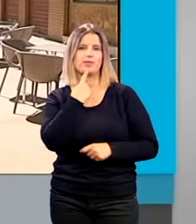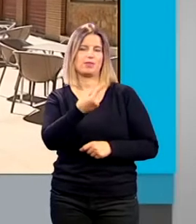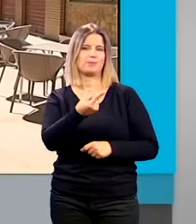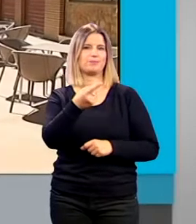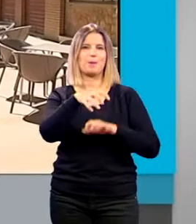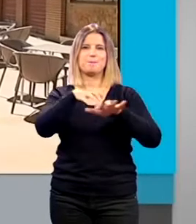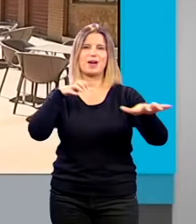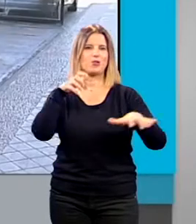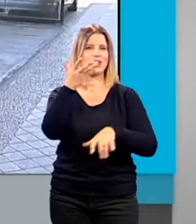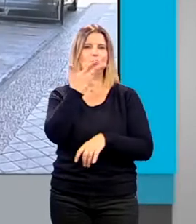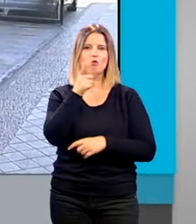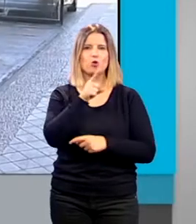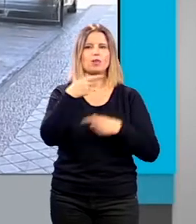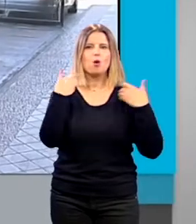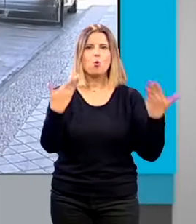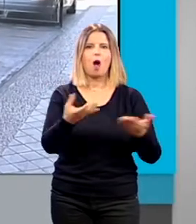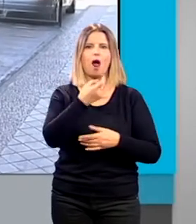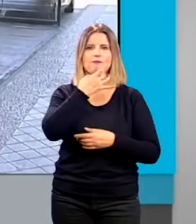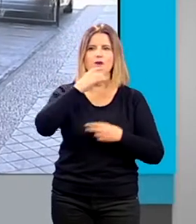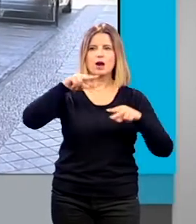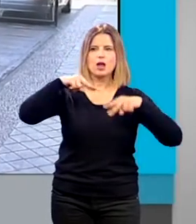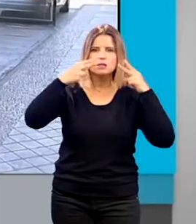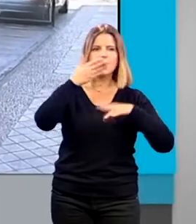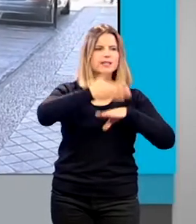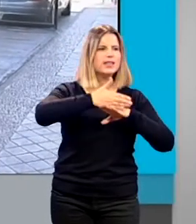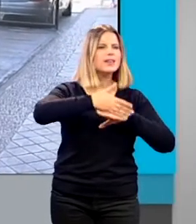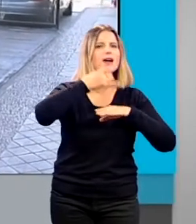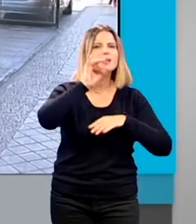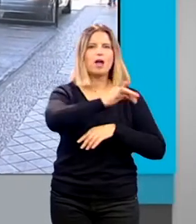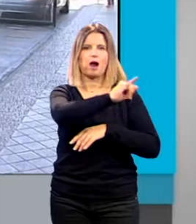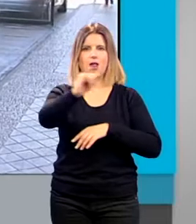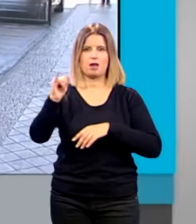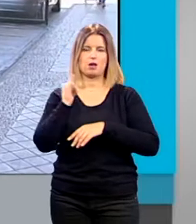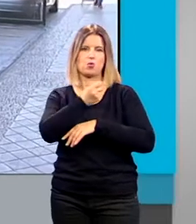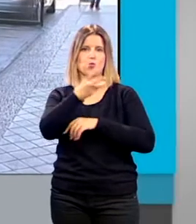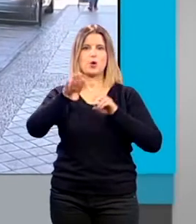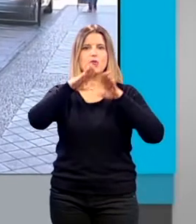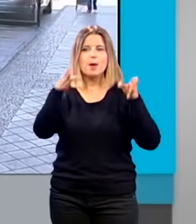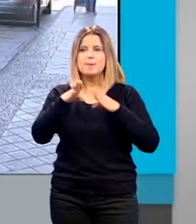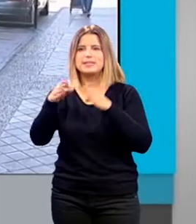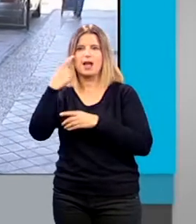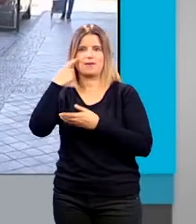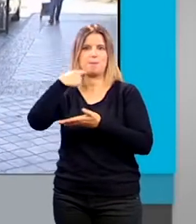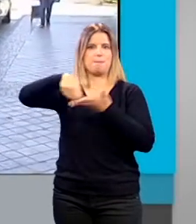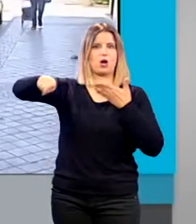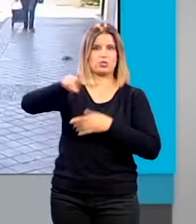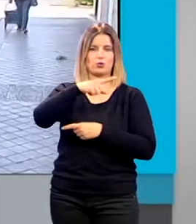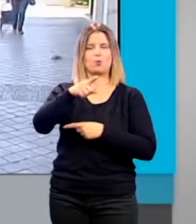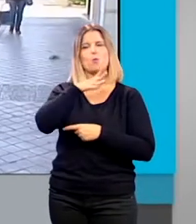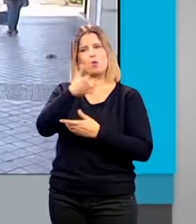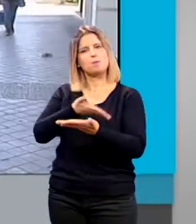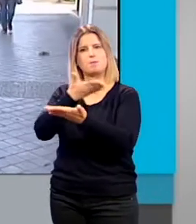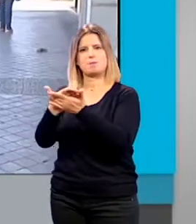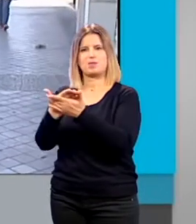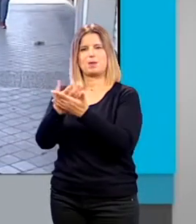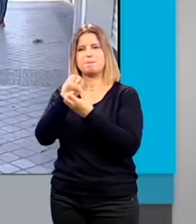ciudadanía de que comercios bares restaurantes tienen licencia de ocupación de vía pública número de mesas y si está el día en el pago por lo que han solicitado la